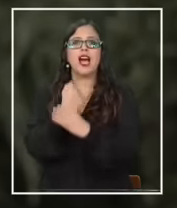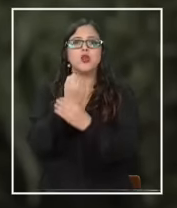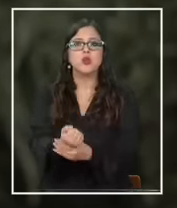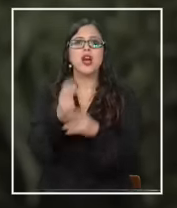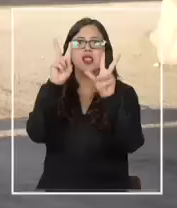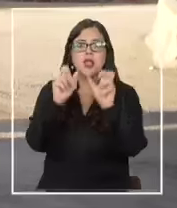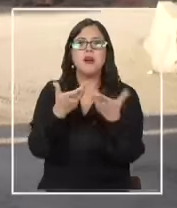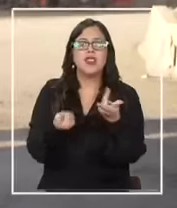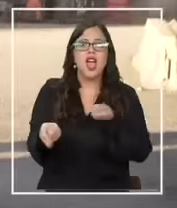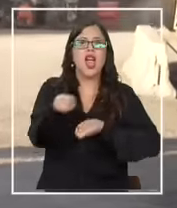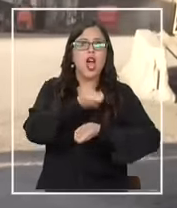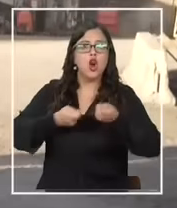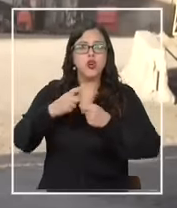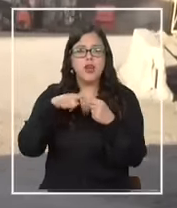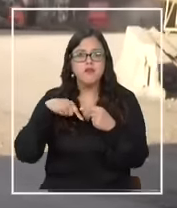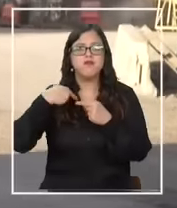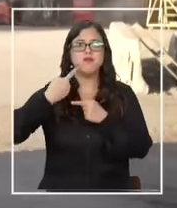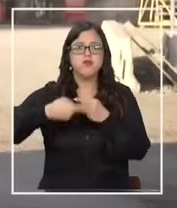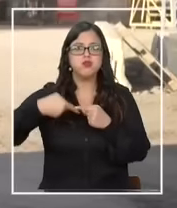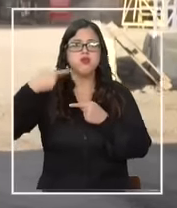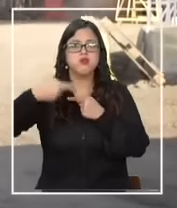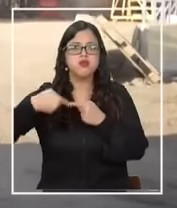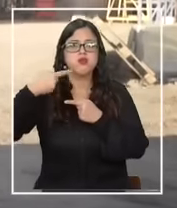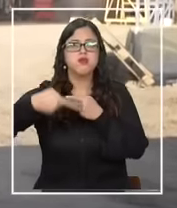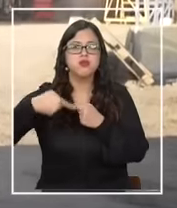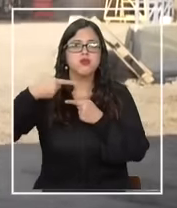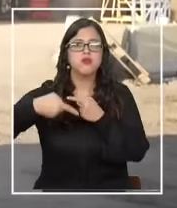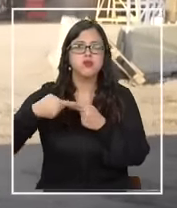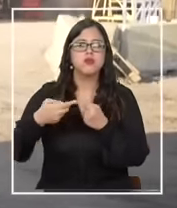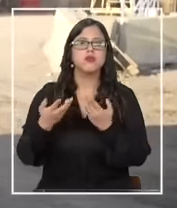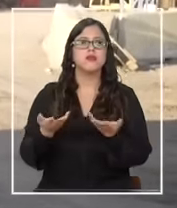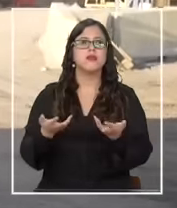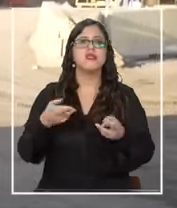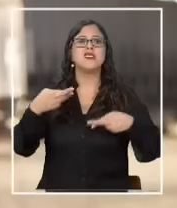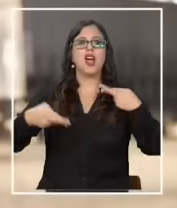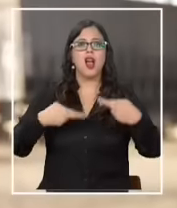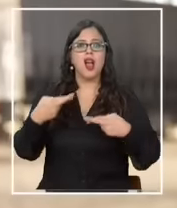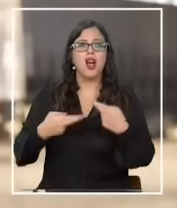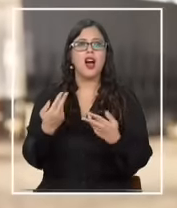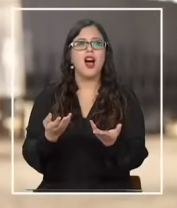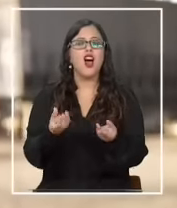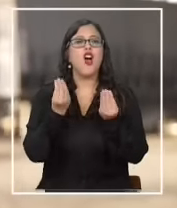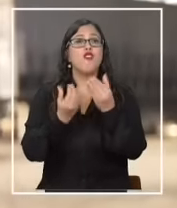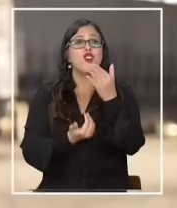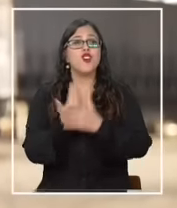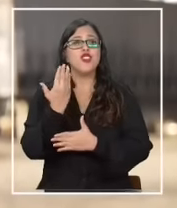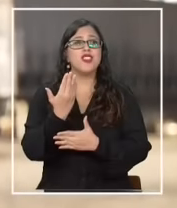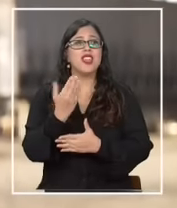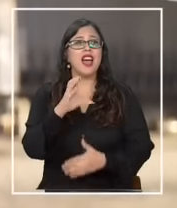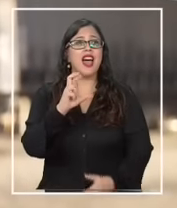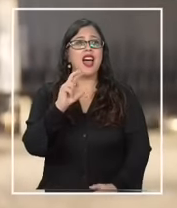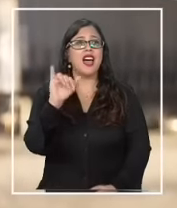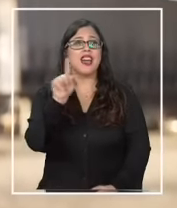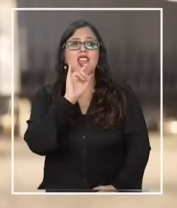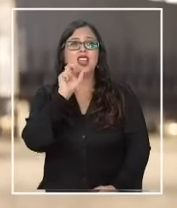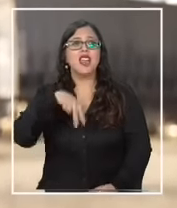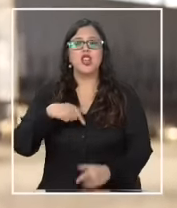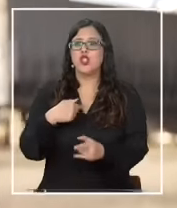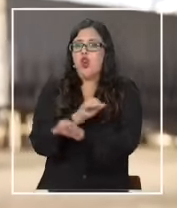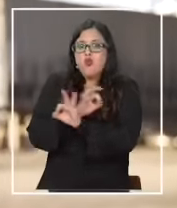economía circular ¿cómo está don Cristian? buen día nunca esperé que iba a haber tanta gente